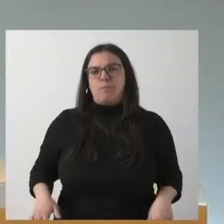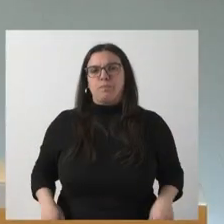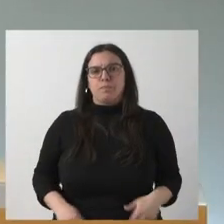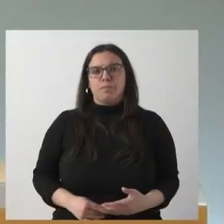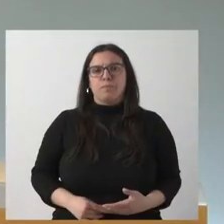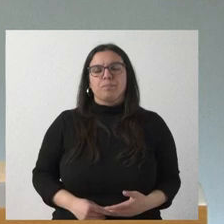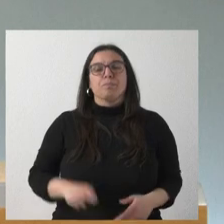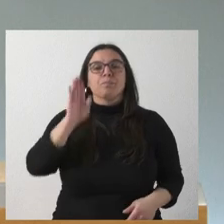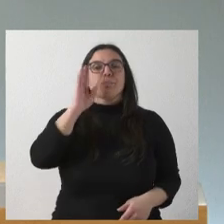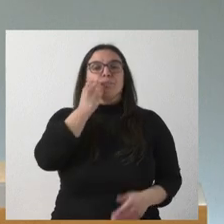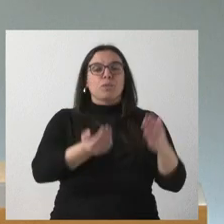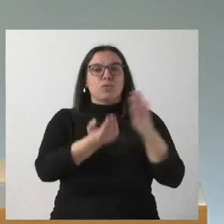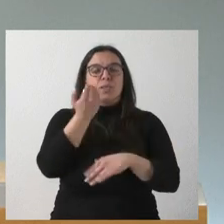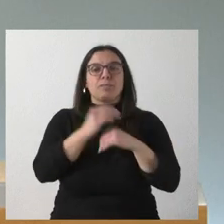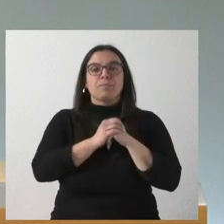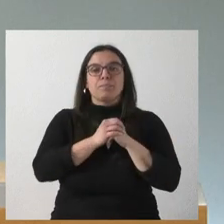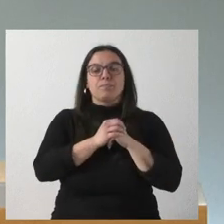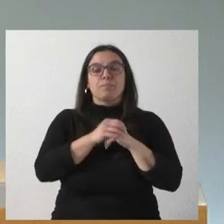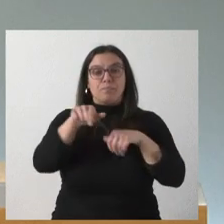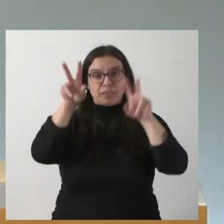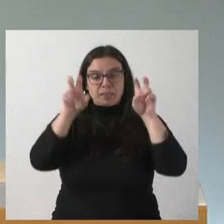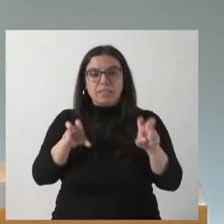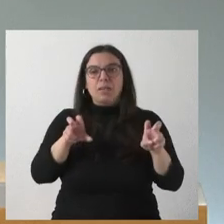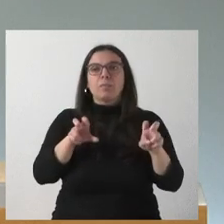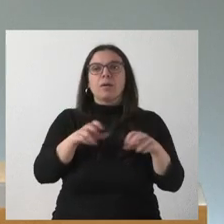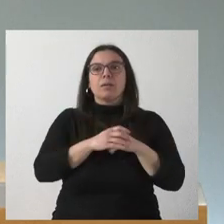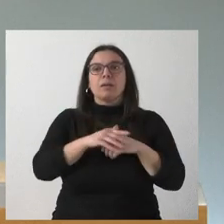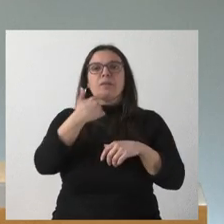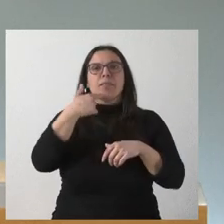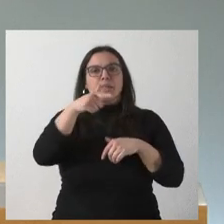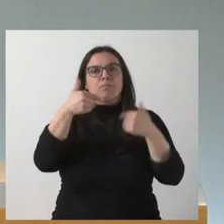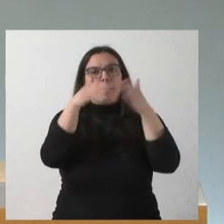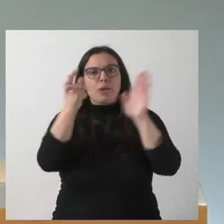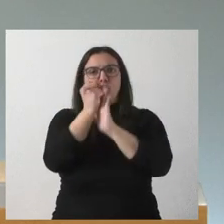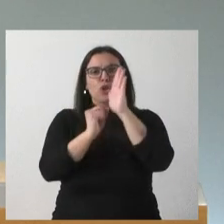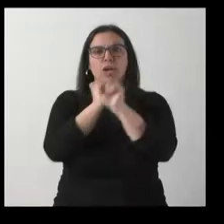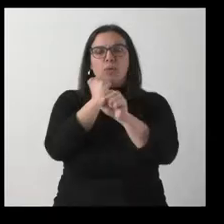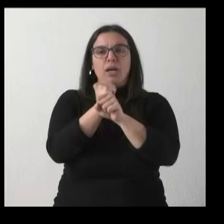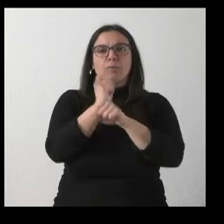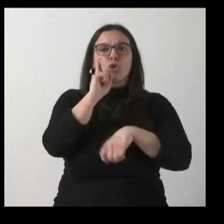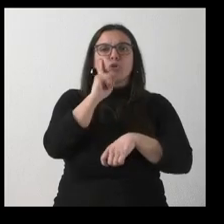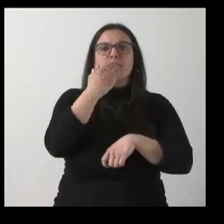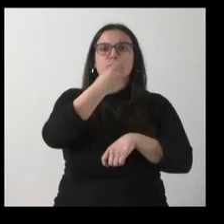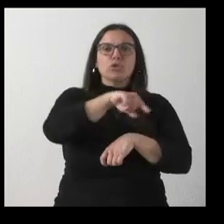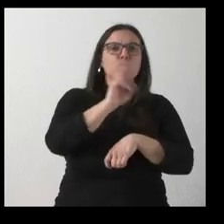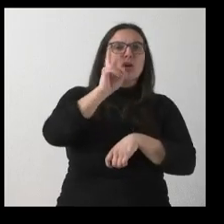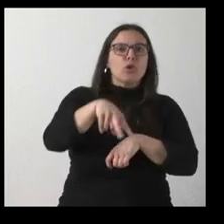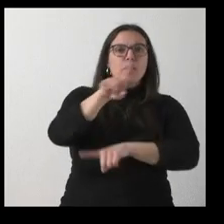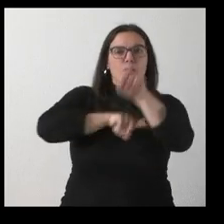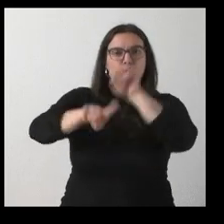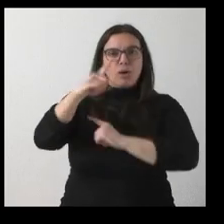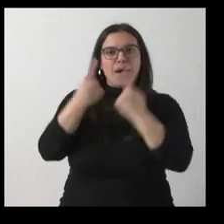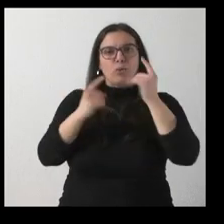Hola, sí, buenos días. Sobre este asunto dicen que están abiertos a mejoras laborales. No sé si la Administración reconoce alguno de los problemas